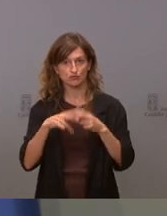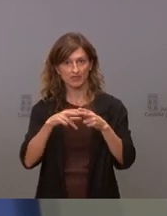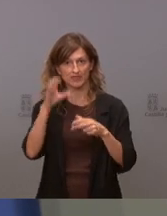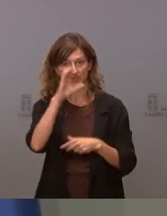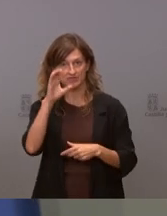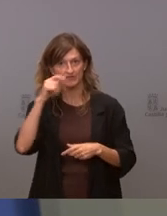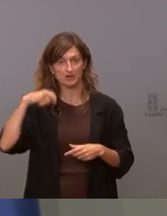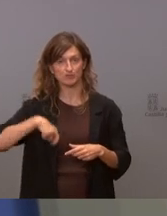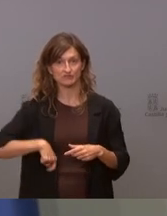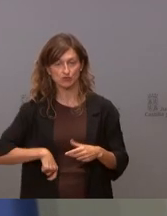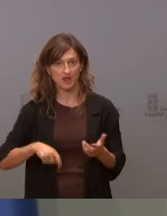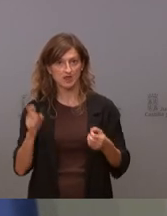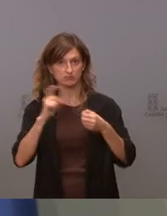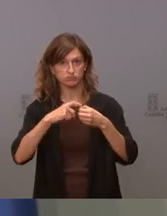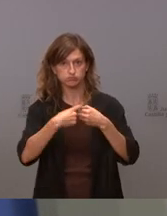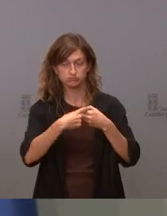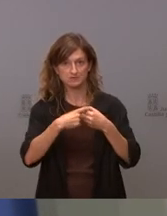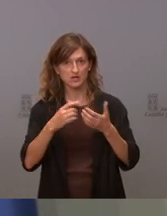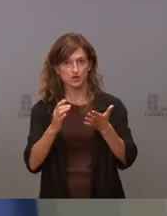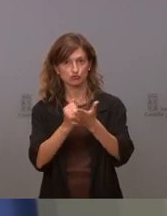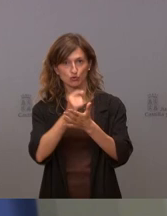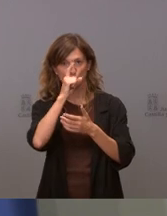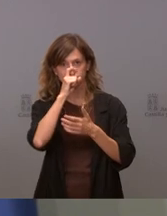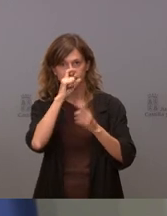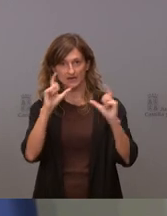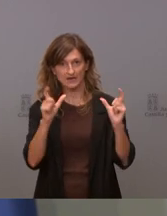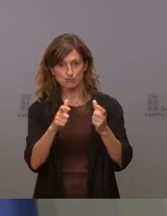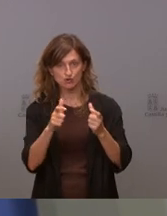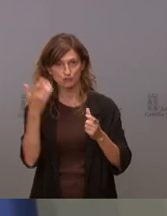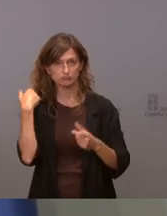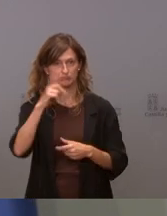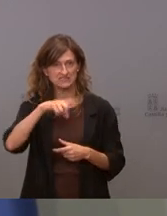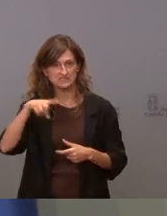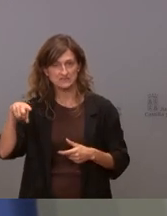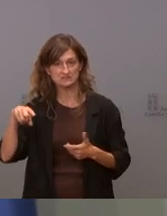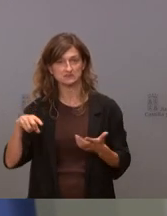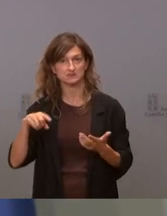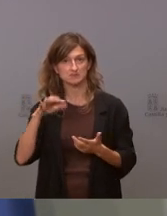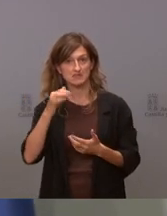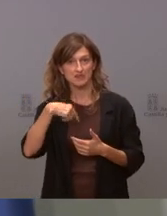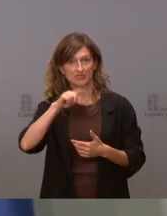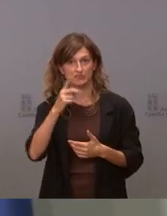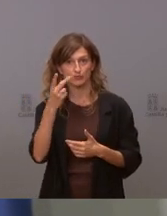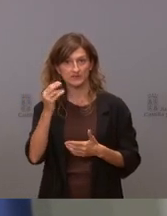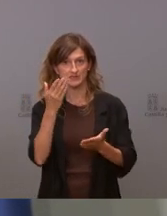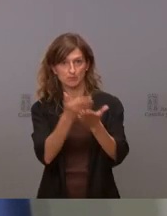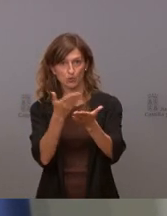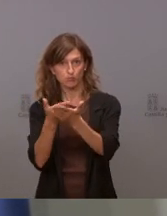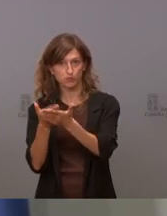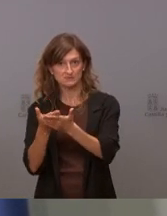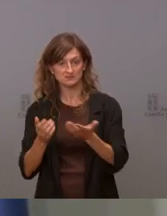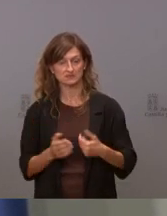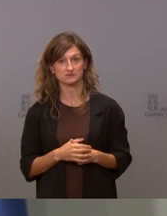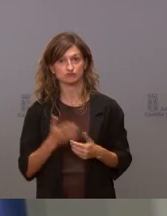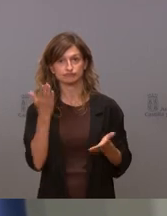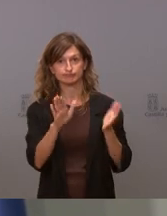sociedades profesionales. Yo creo que todos ustedes recuerdan esas reuniones durante meses con más de 120 propuestas. Por tanto, no